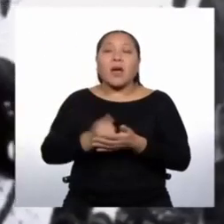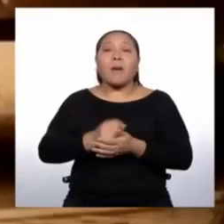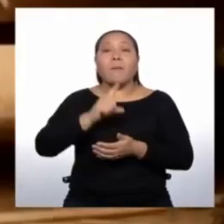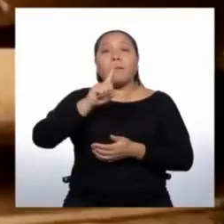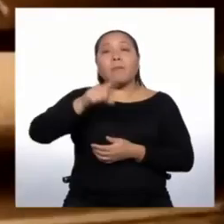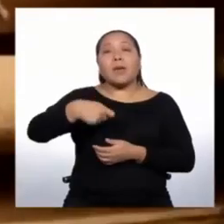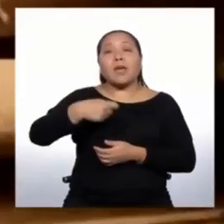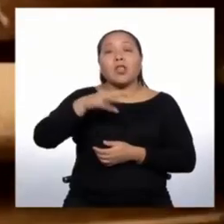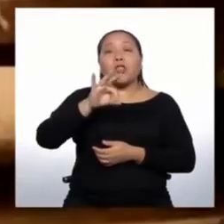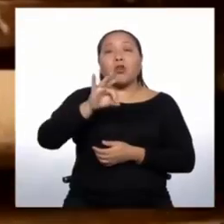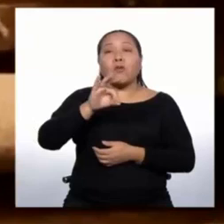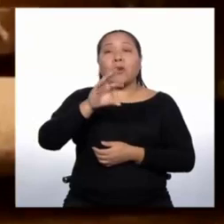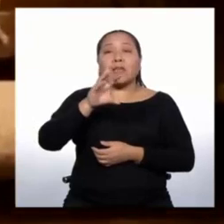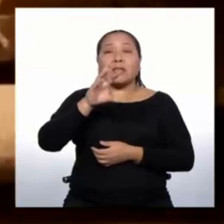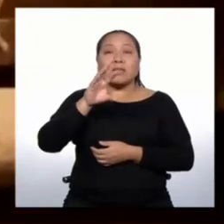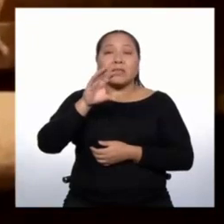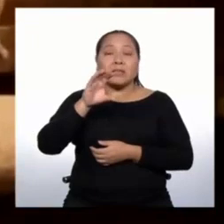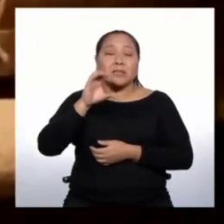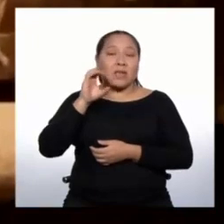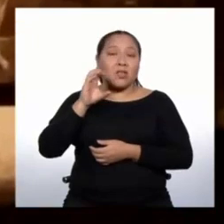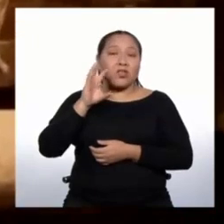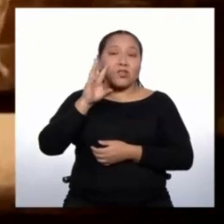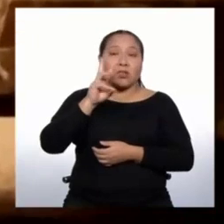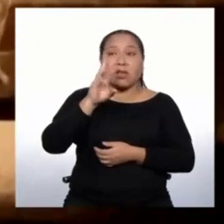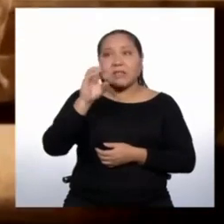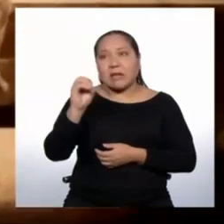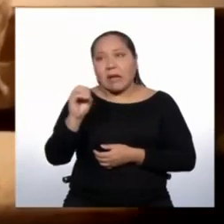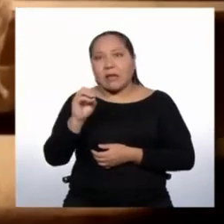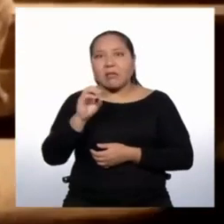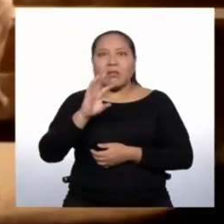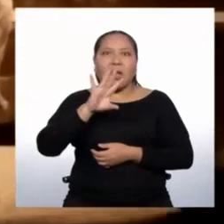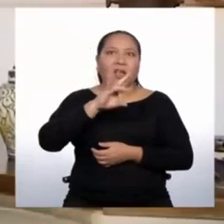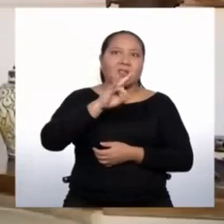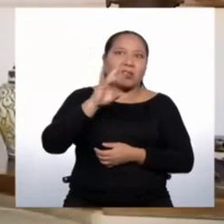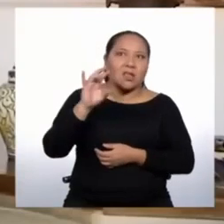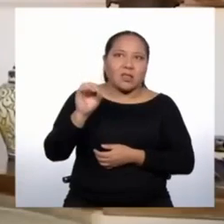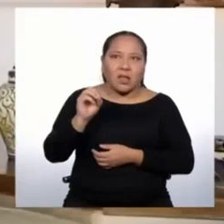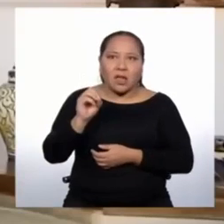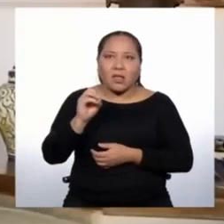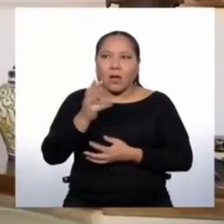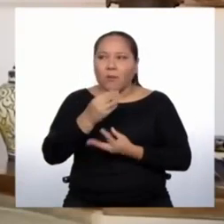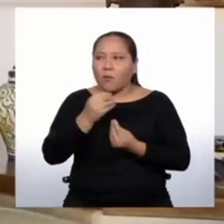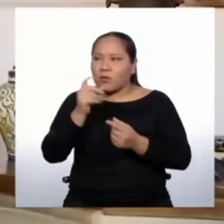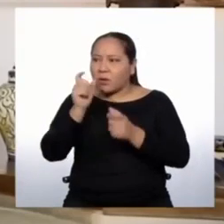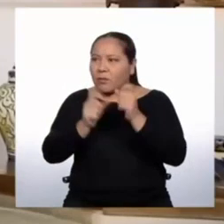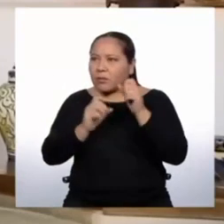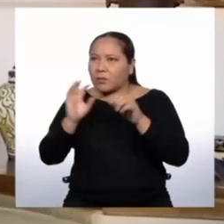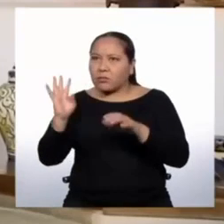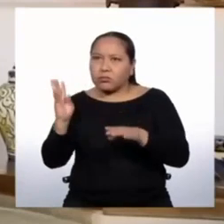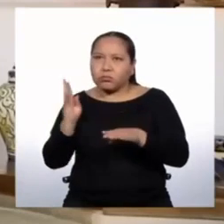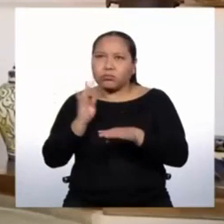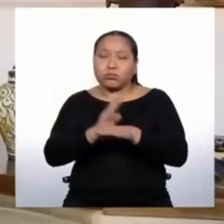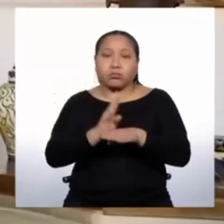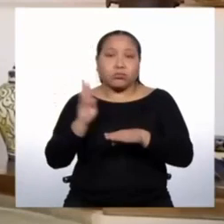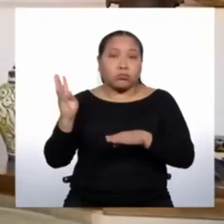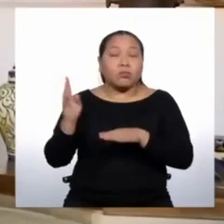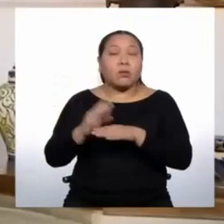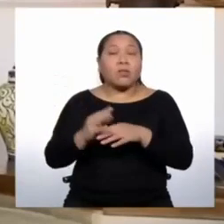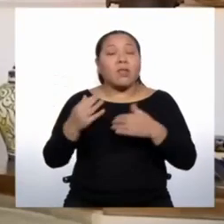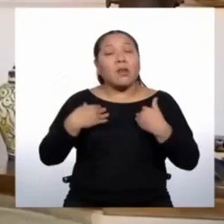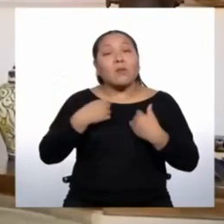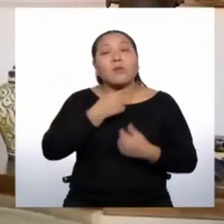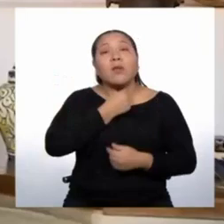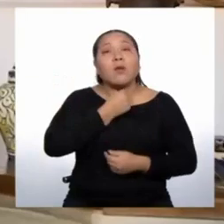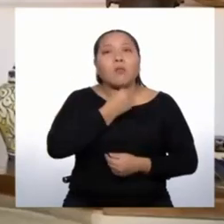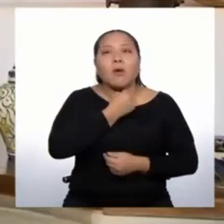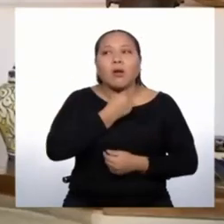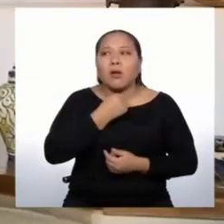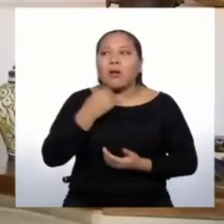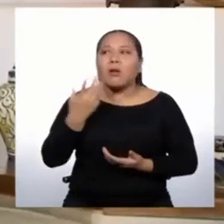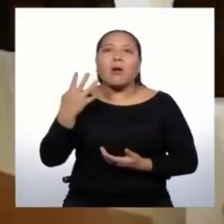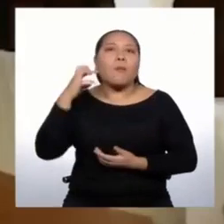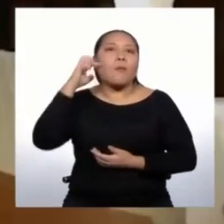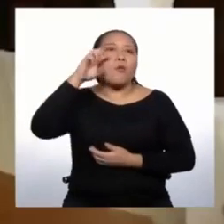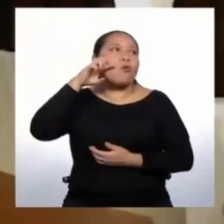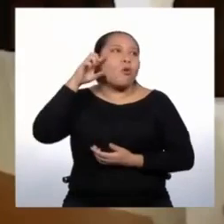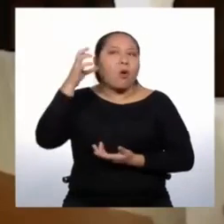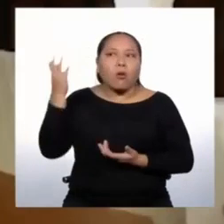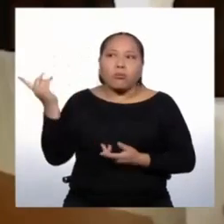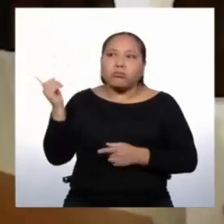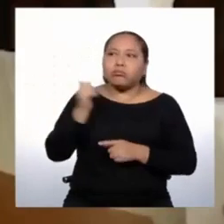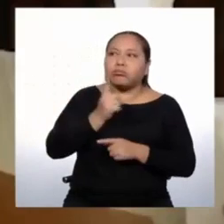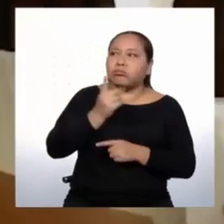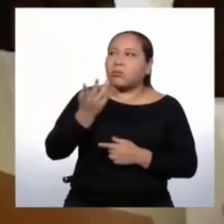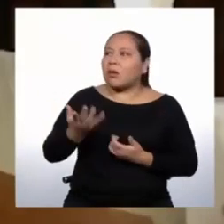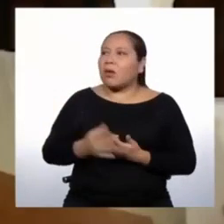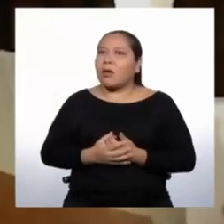casi el 40% de la población limeña no había nacido en Lima, venía de fuera. Todos tenemos un abuelo que era arepipeño, puneño, ayacuchano o lo que fuera.